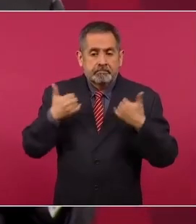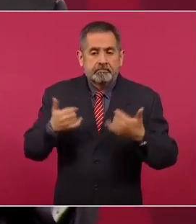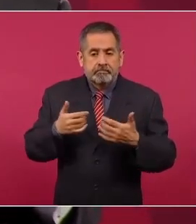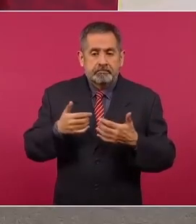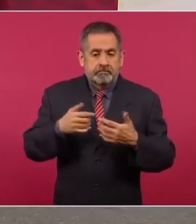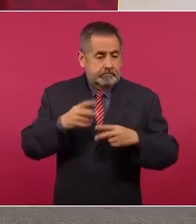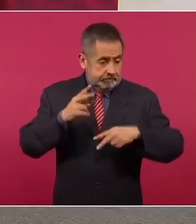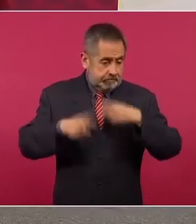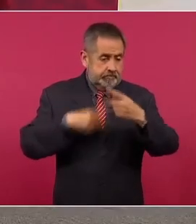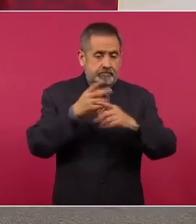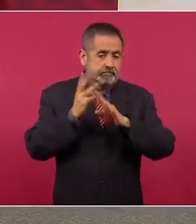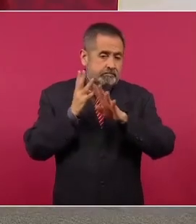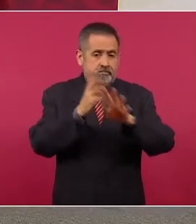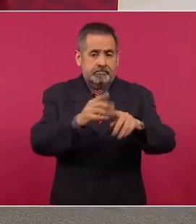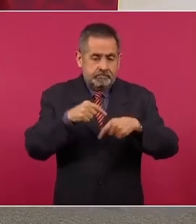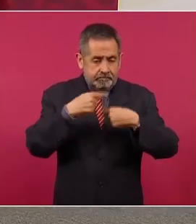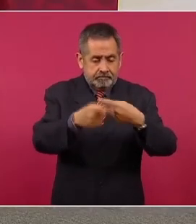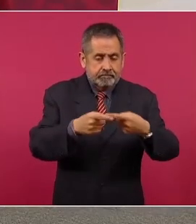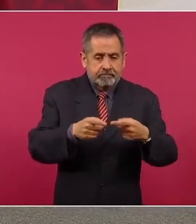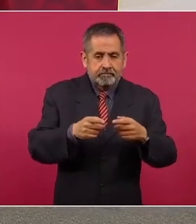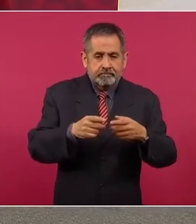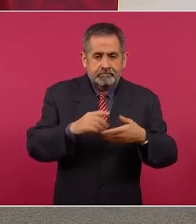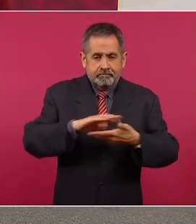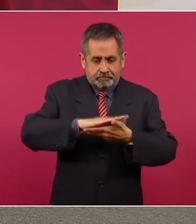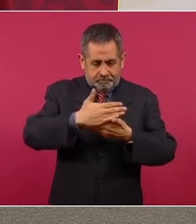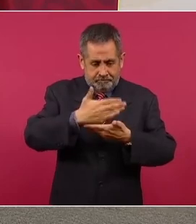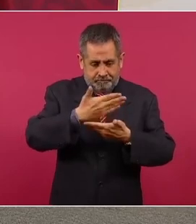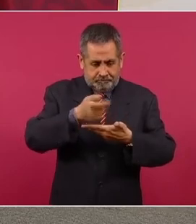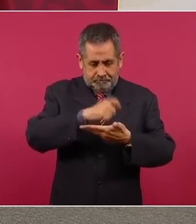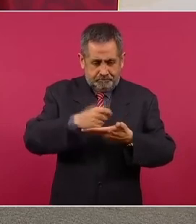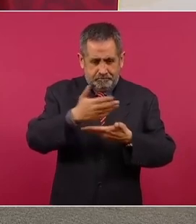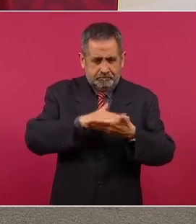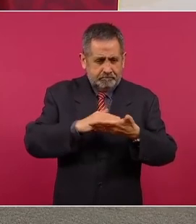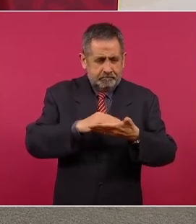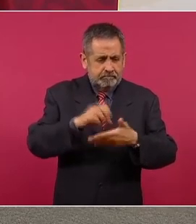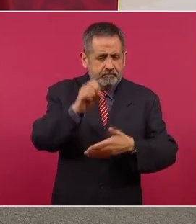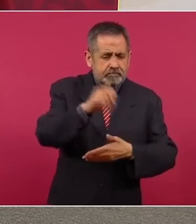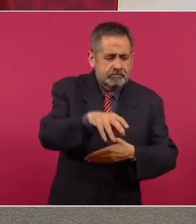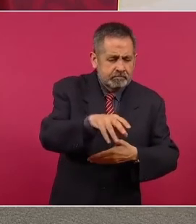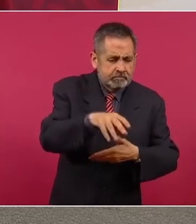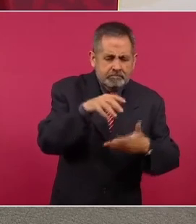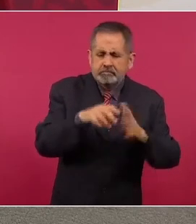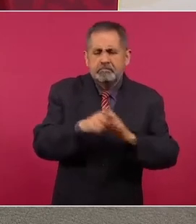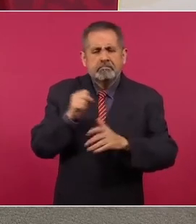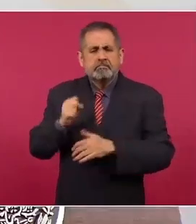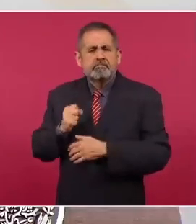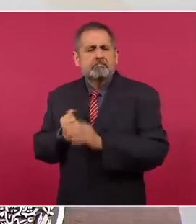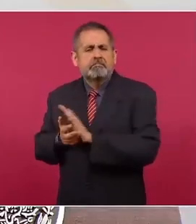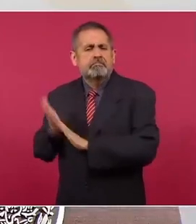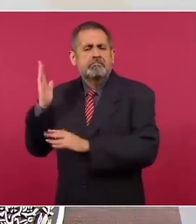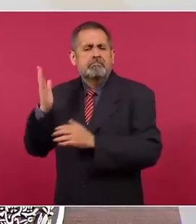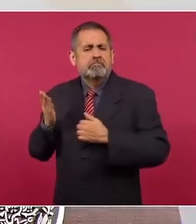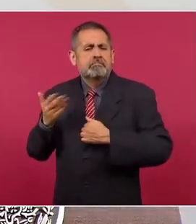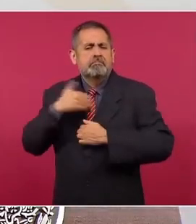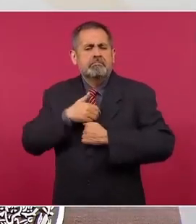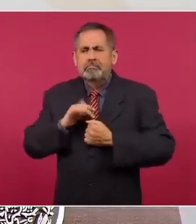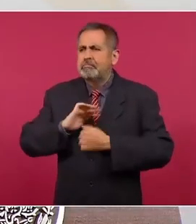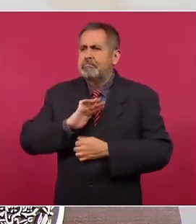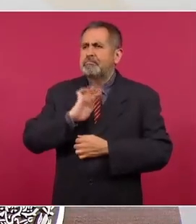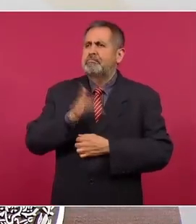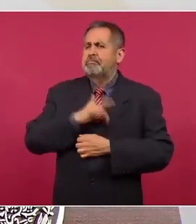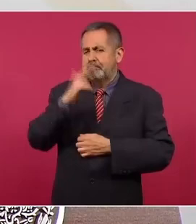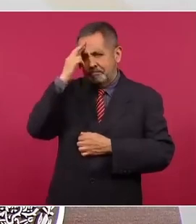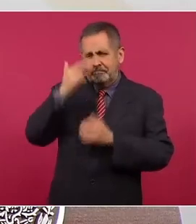pero no depositaban la boleta, sino se la llevaban de recuerdo.